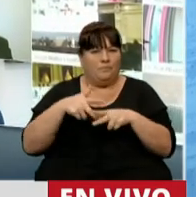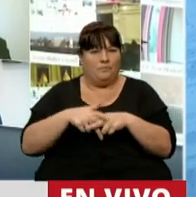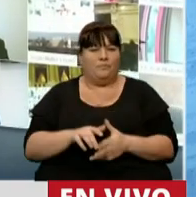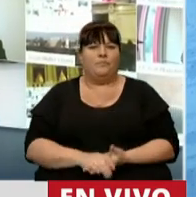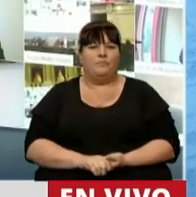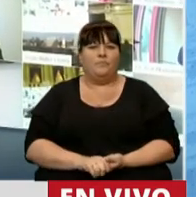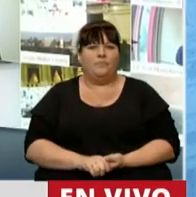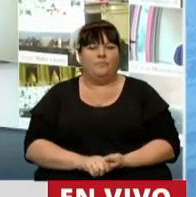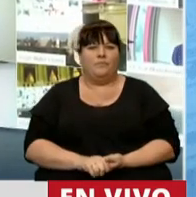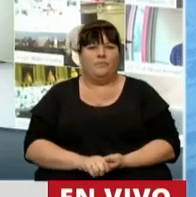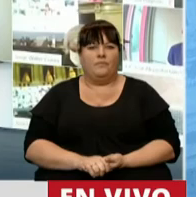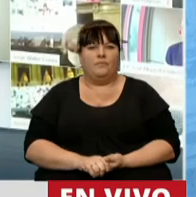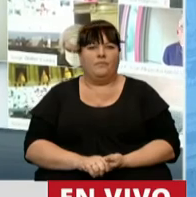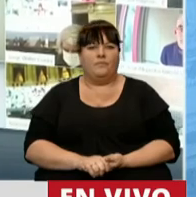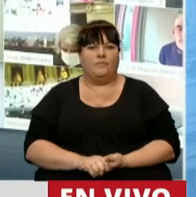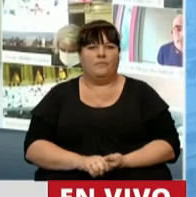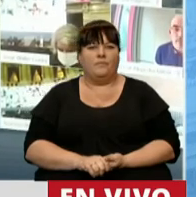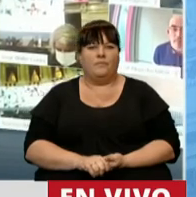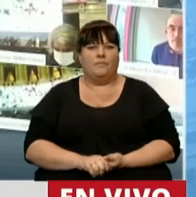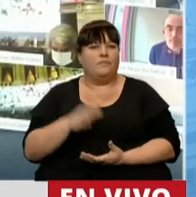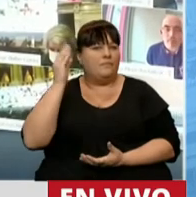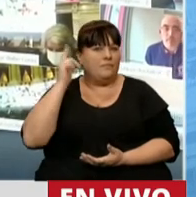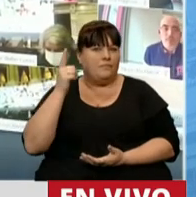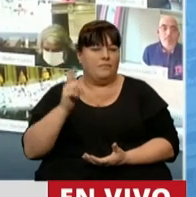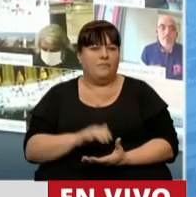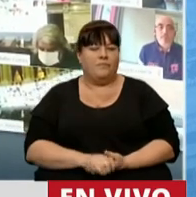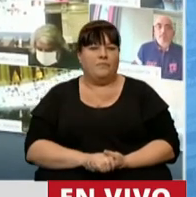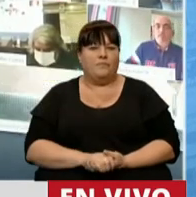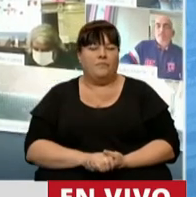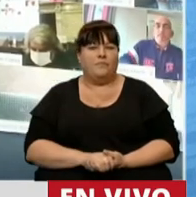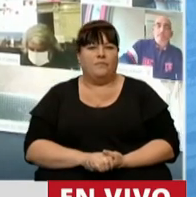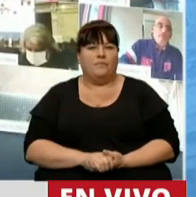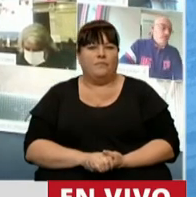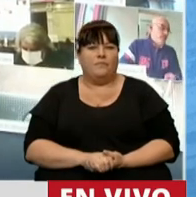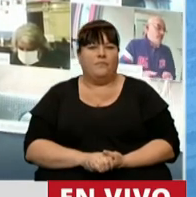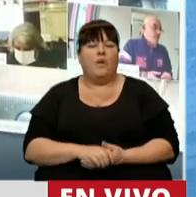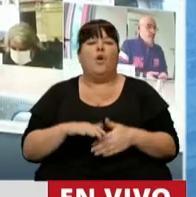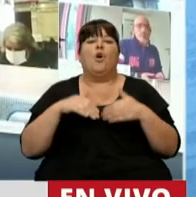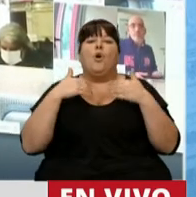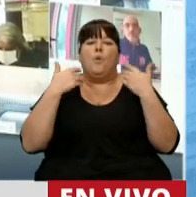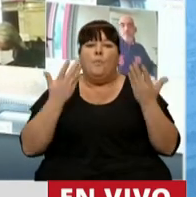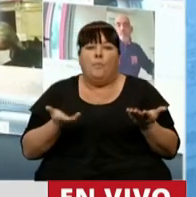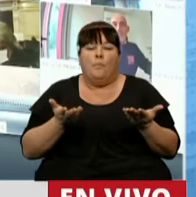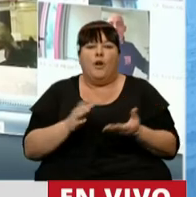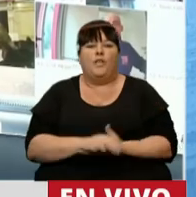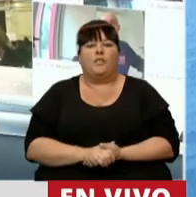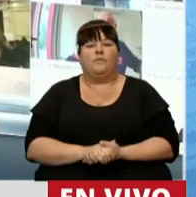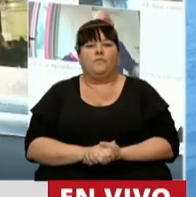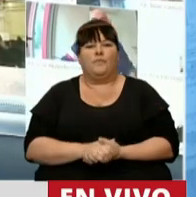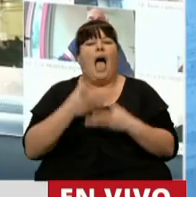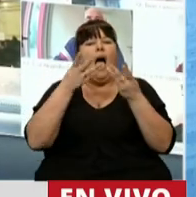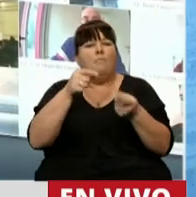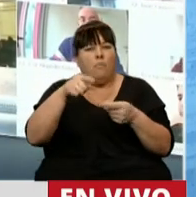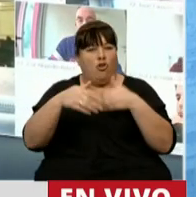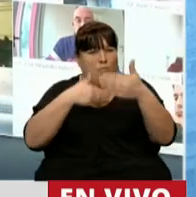Voy perdonando, voy perdonando, presidente. Gracias. Por eso es que, de alguna manera, digamos, hoy estamos acompañando este